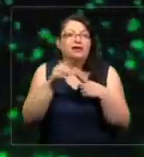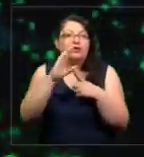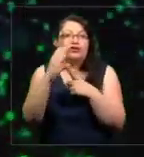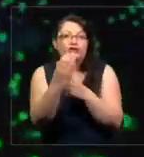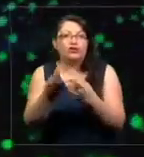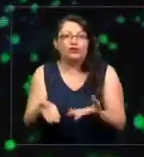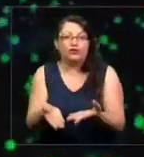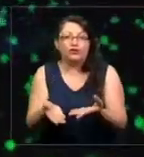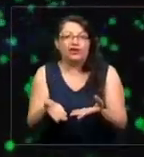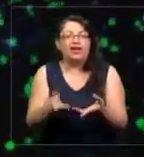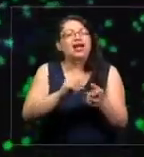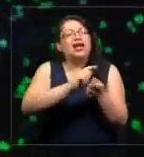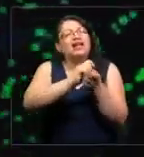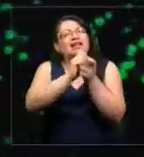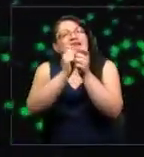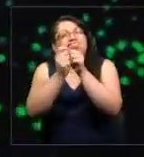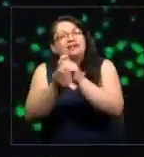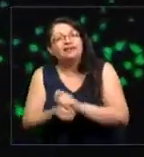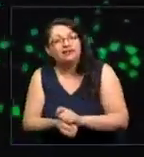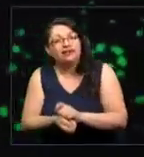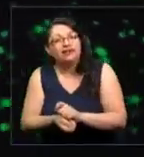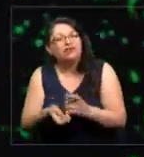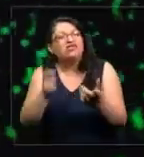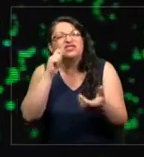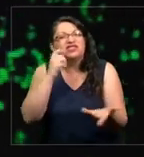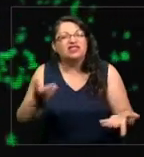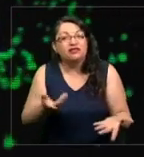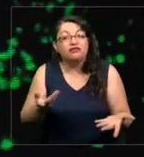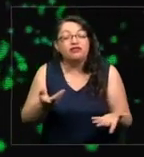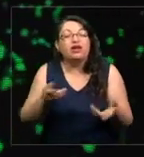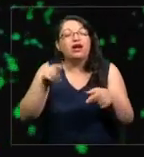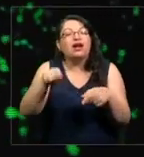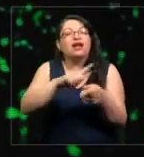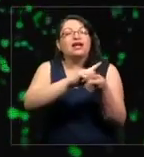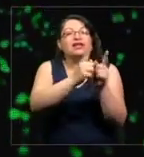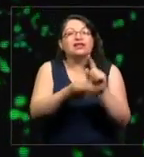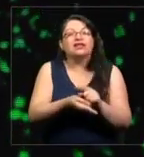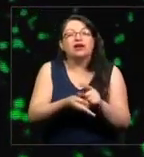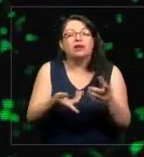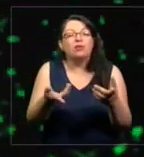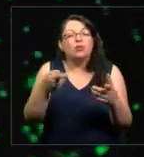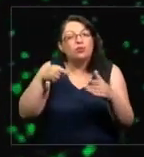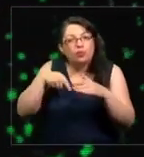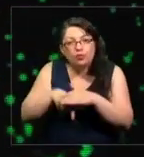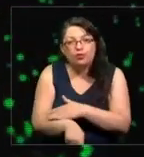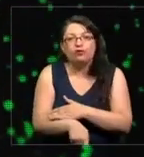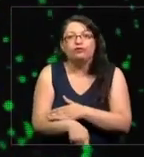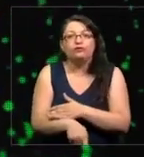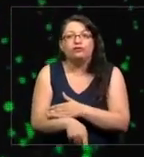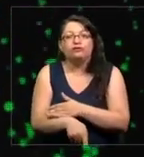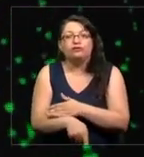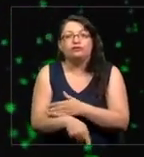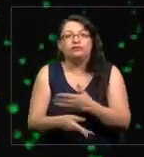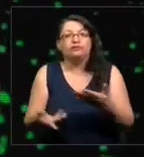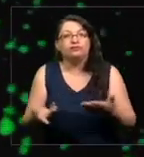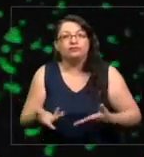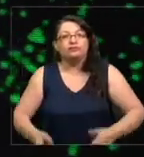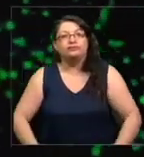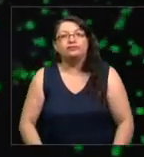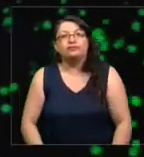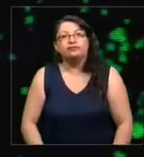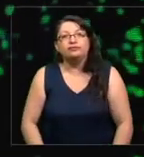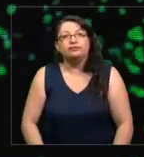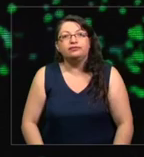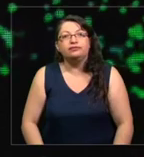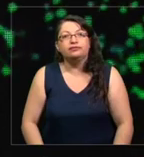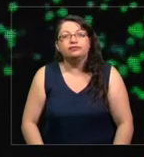La transformación se refiere a estos cambios profundos que implican deconstruir la